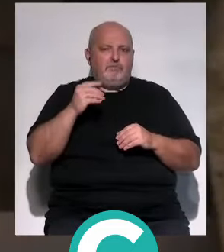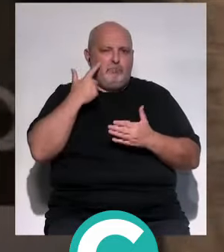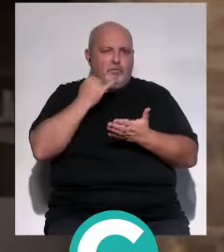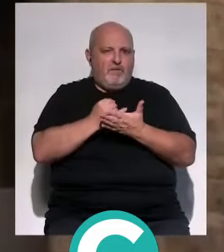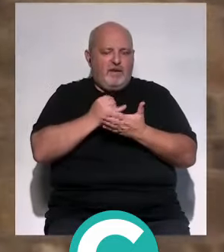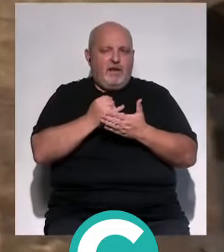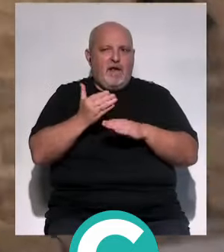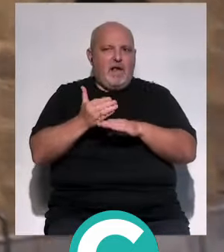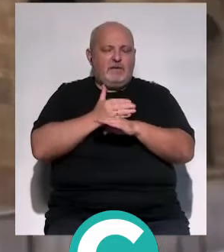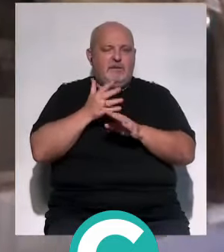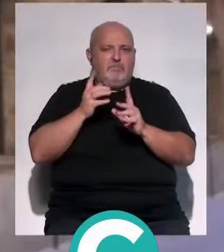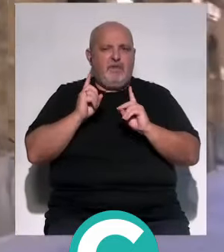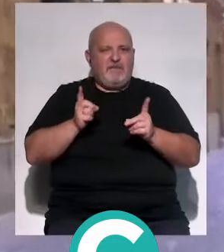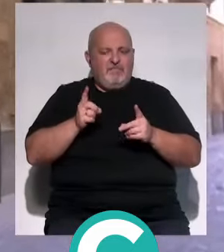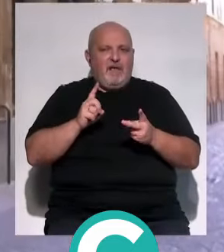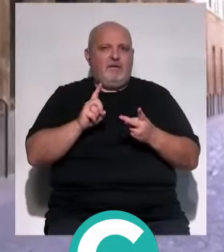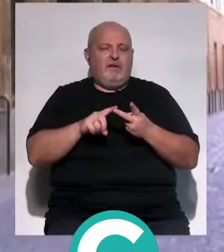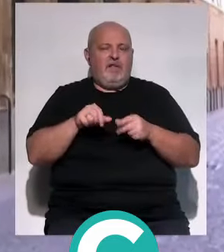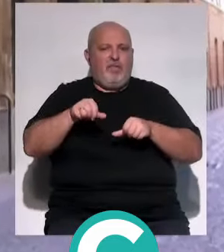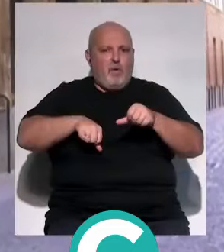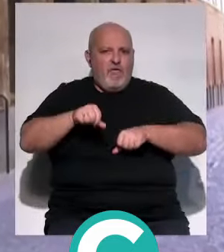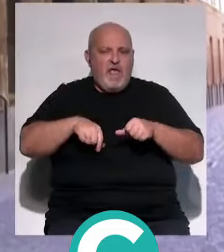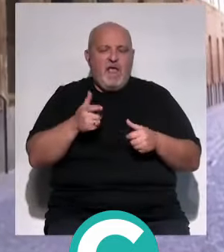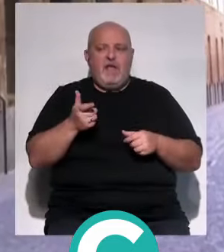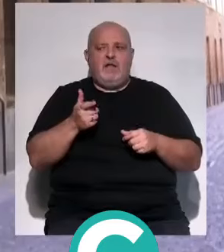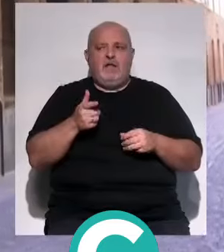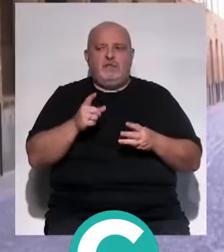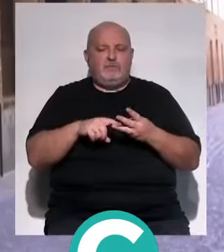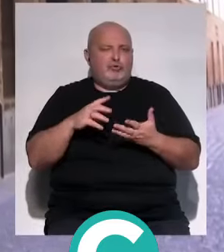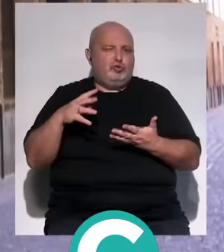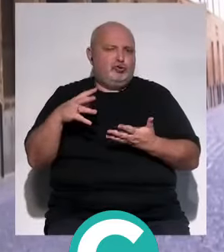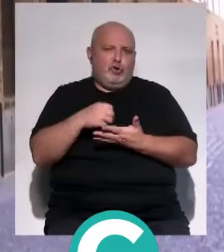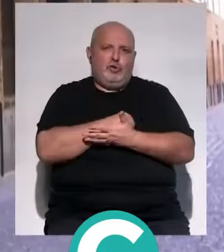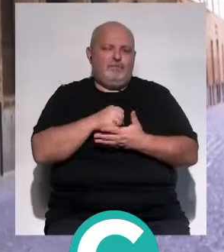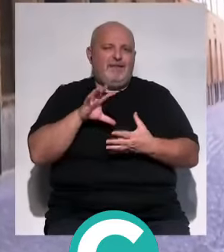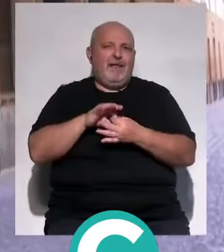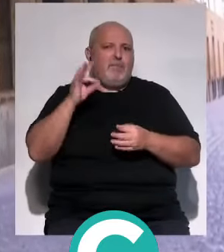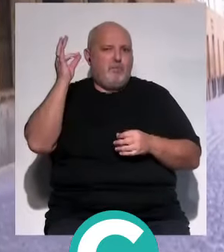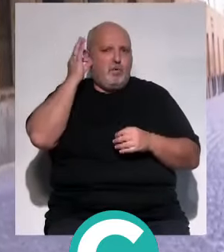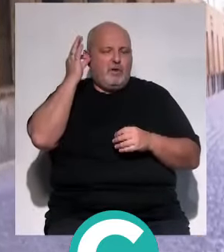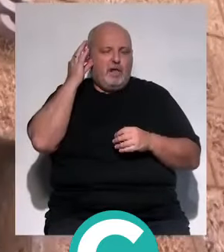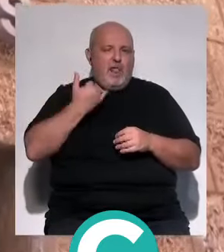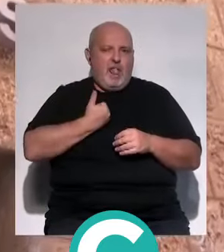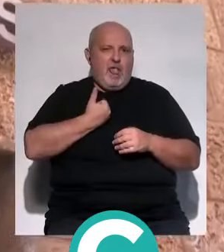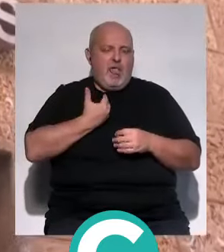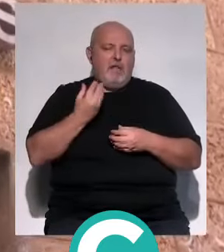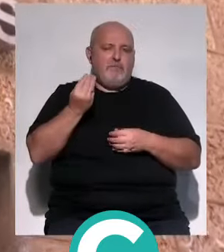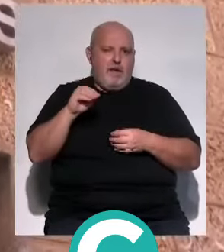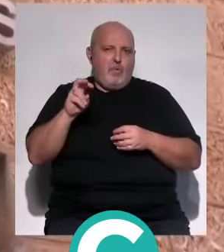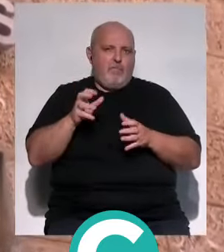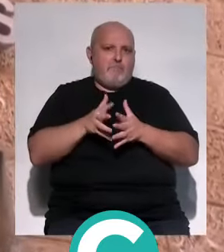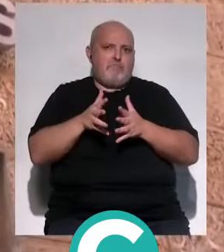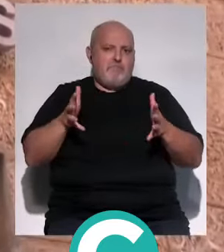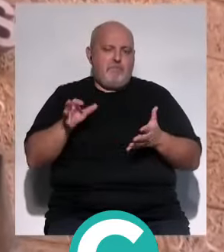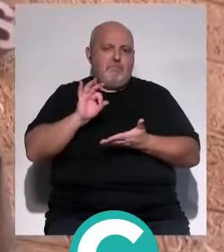medicina preventiva, cirugía, todo lo relacionado con la mujer lo podemos tener en nuestro